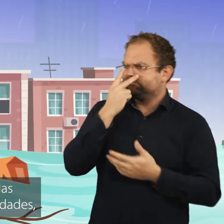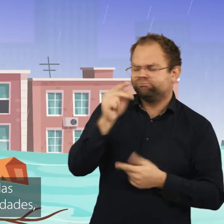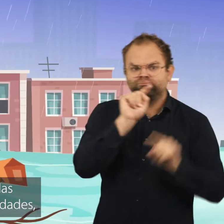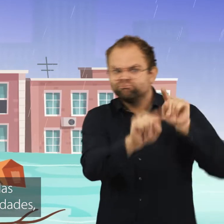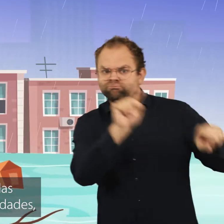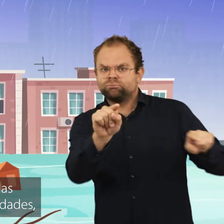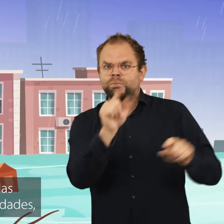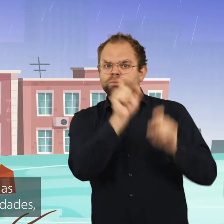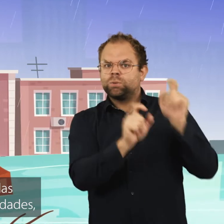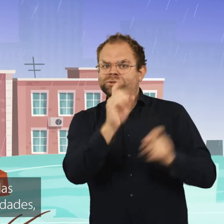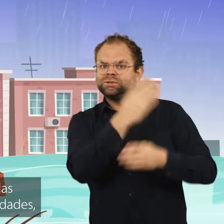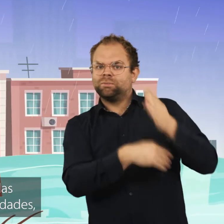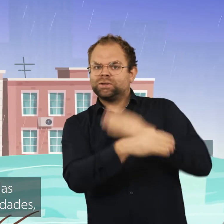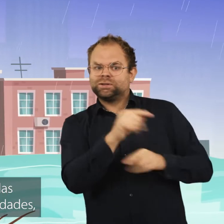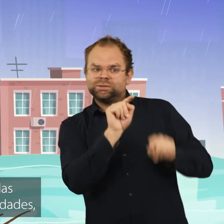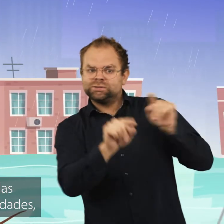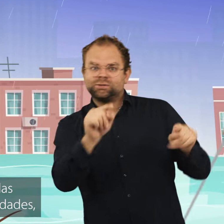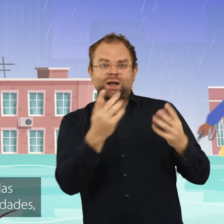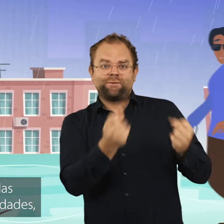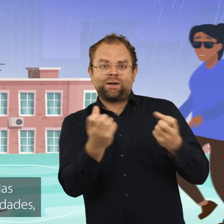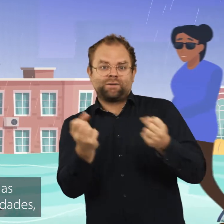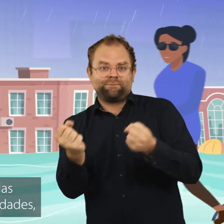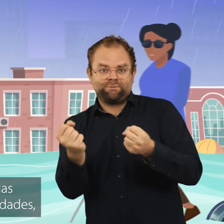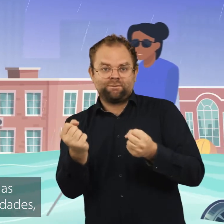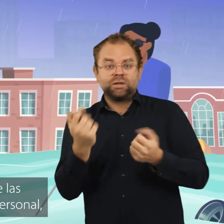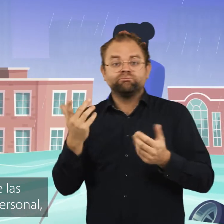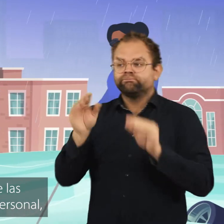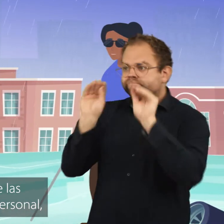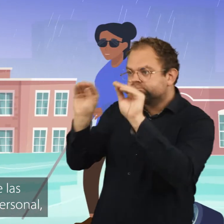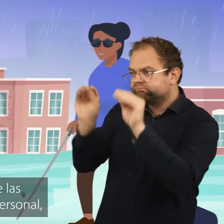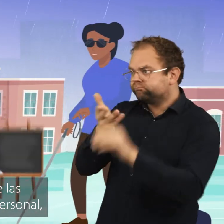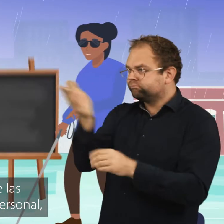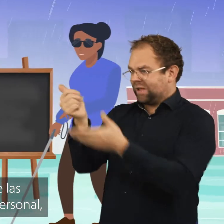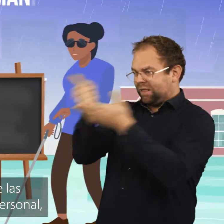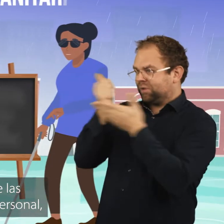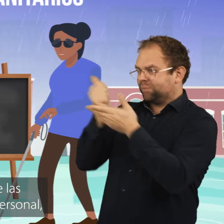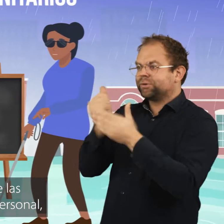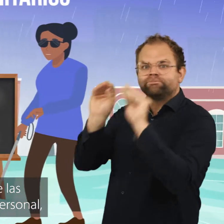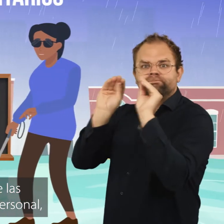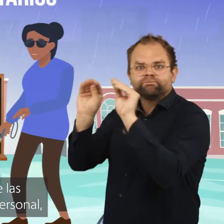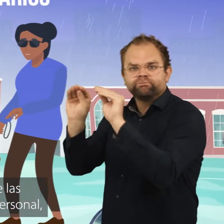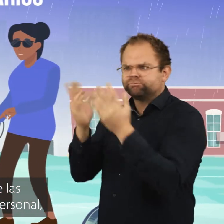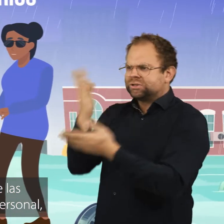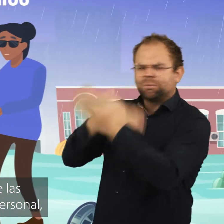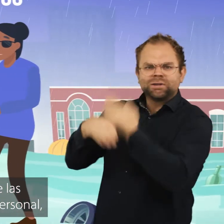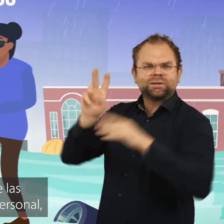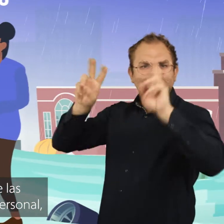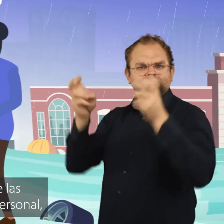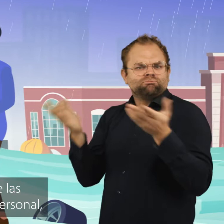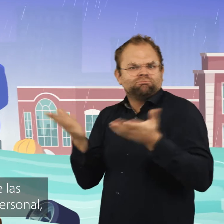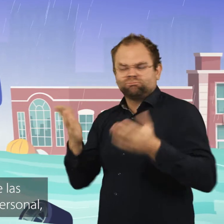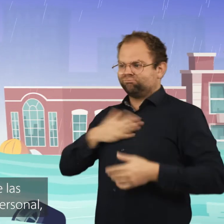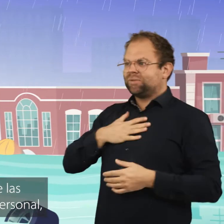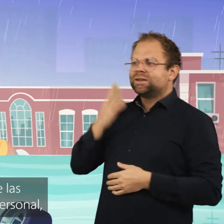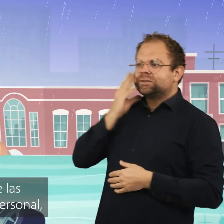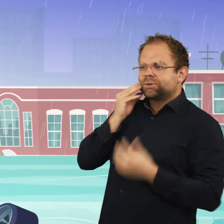colaboran en la identificación de las personas con discapacidad en sus comunidades, educan a los actores humanitarios sobre las discapacidades a